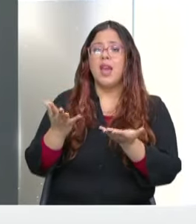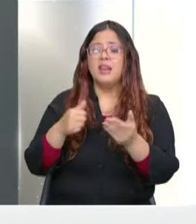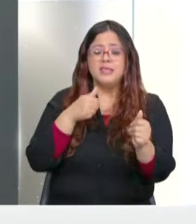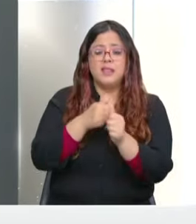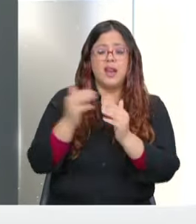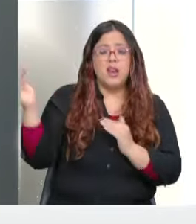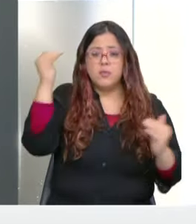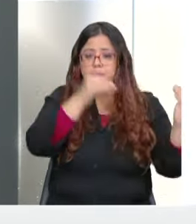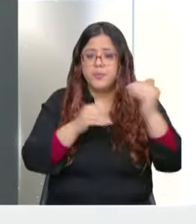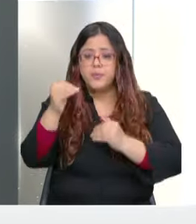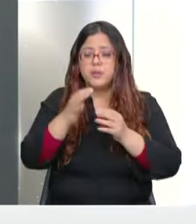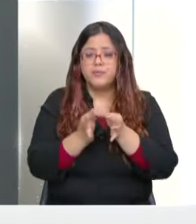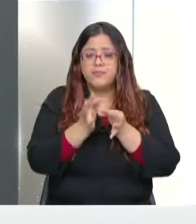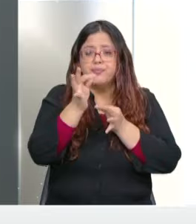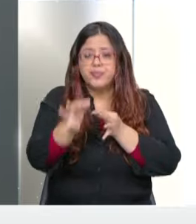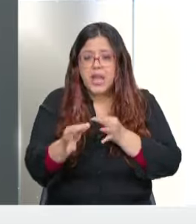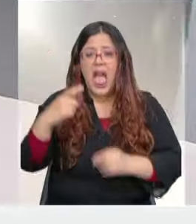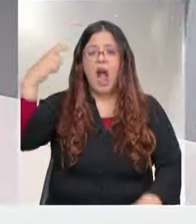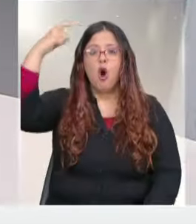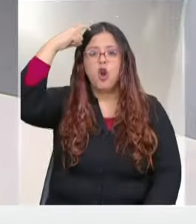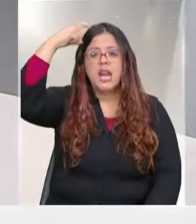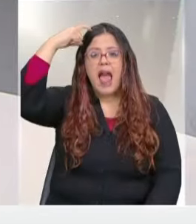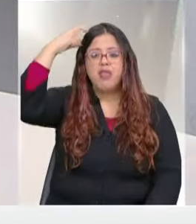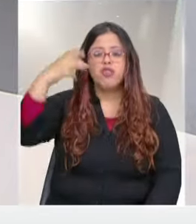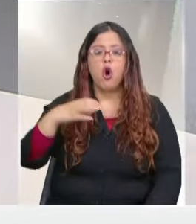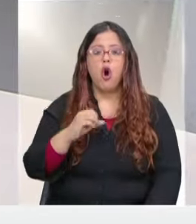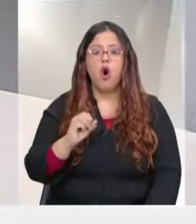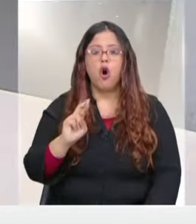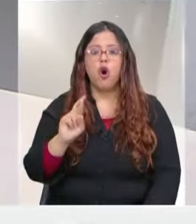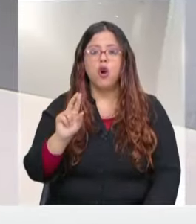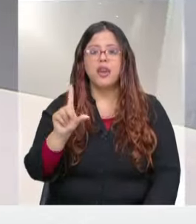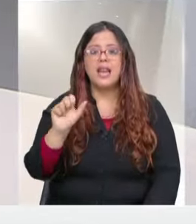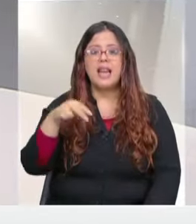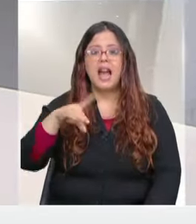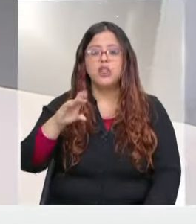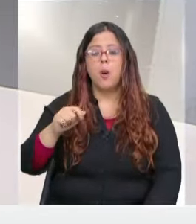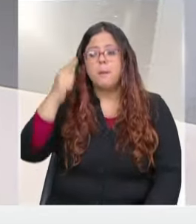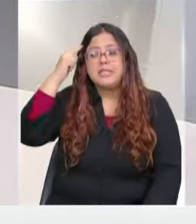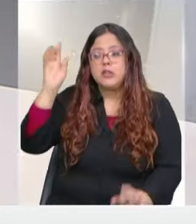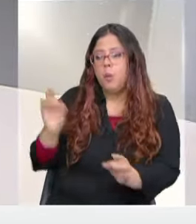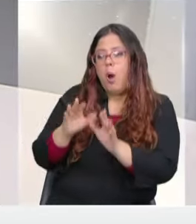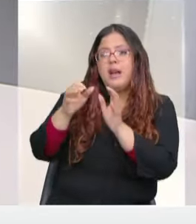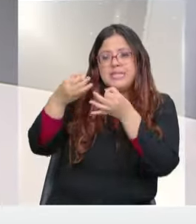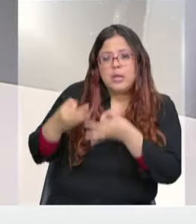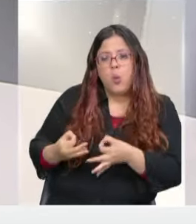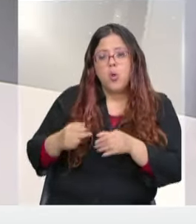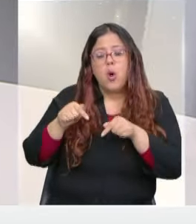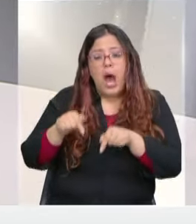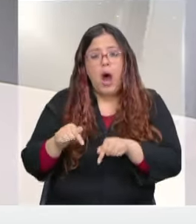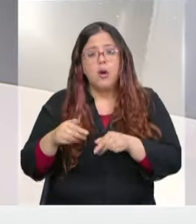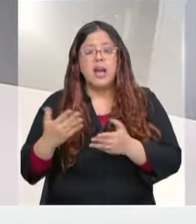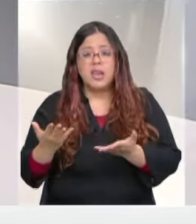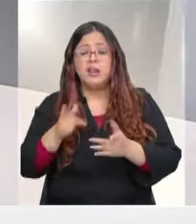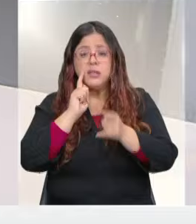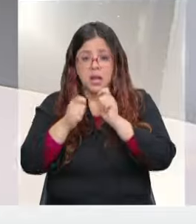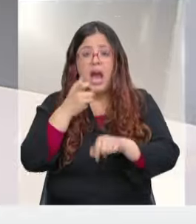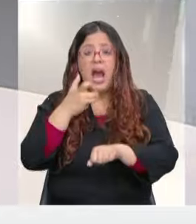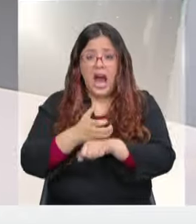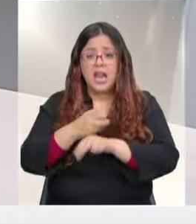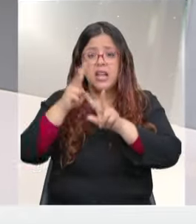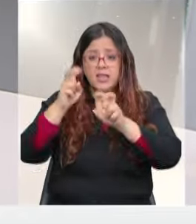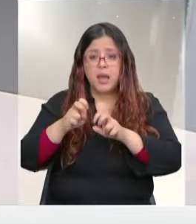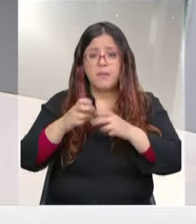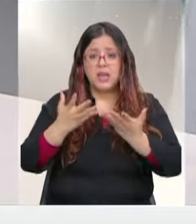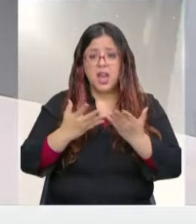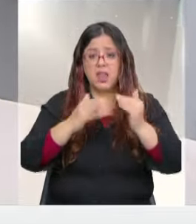costeras hacia Orlando, pensando que ahí iba a estar completamente seguro o más seguro, tiene todavía riesgo de inundación